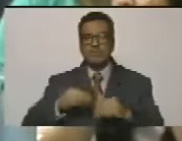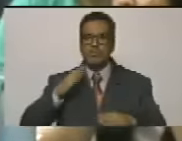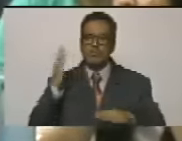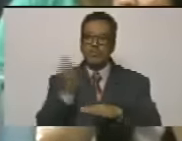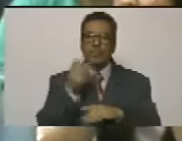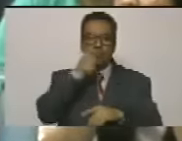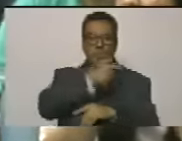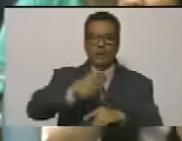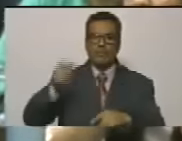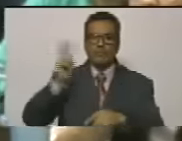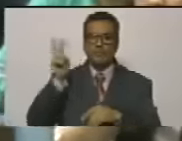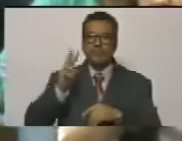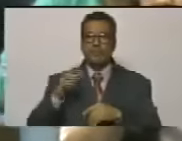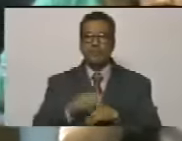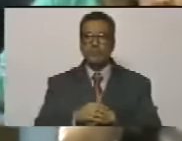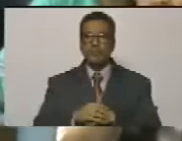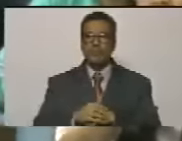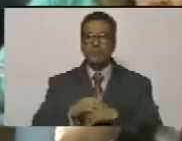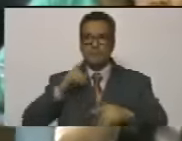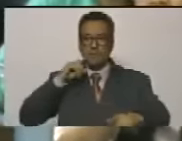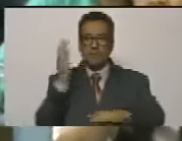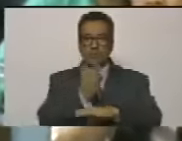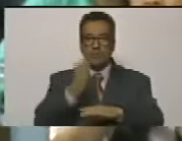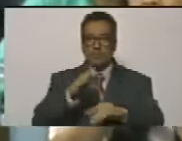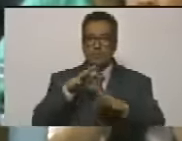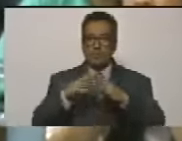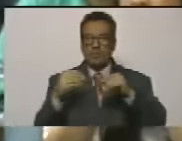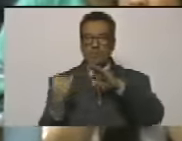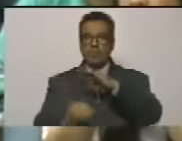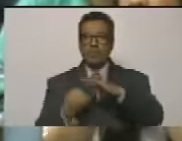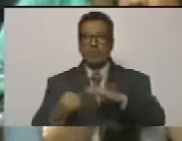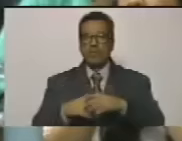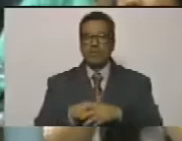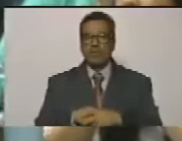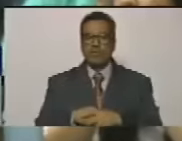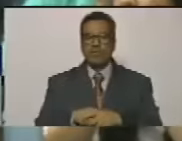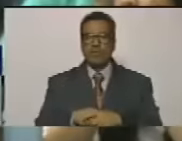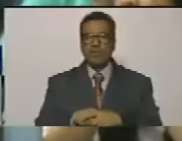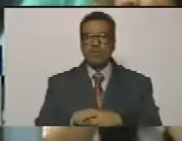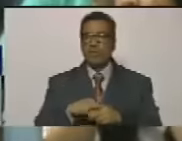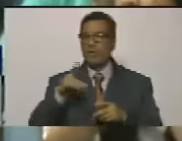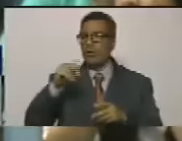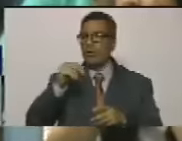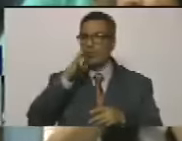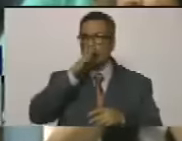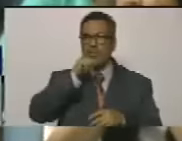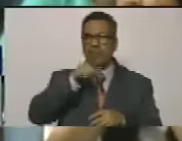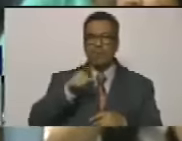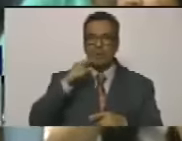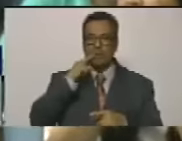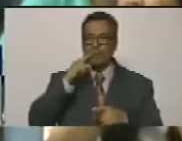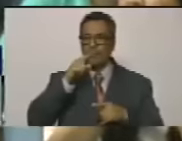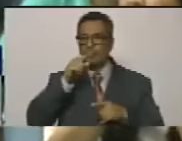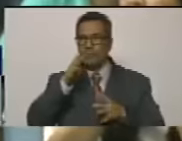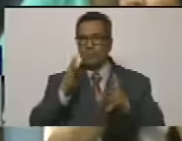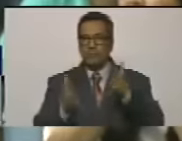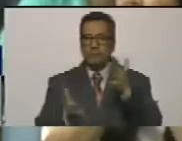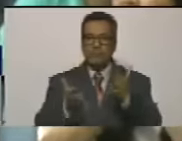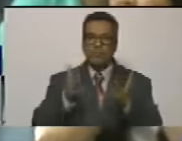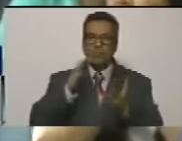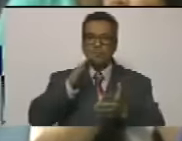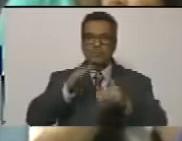el pueblo venezolano contra sus instituciones no hay medias tintas